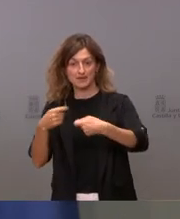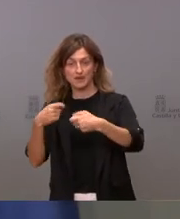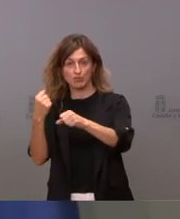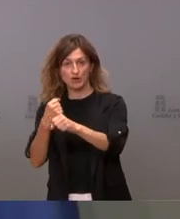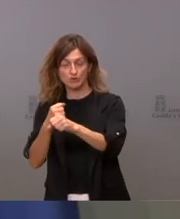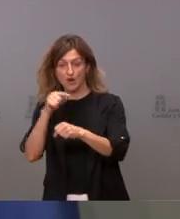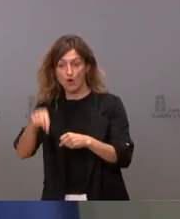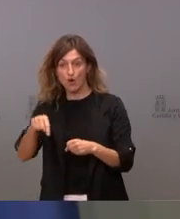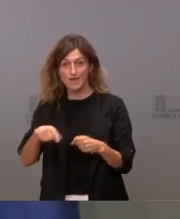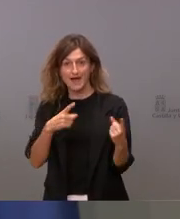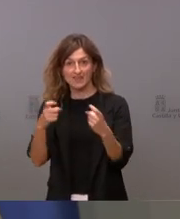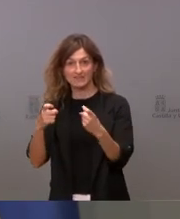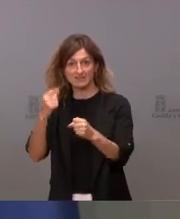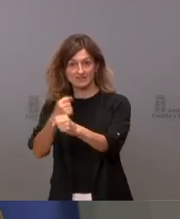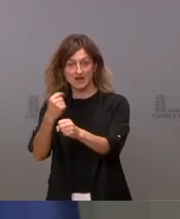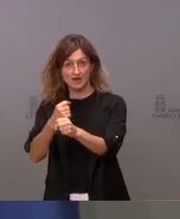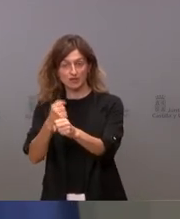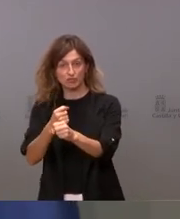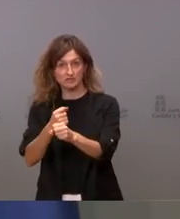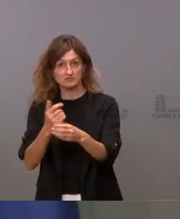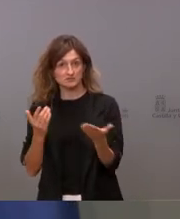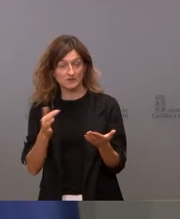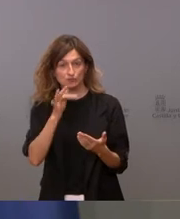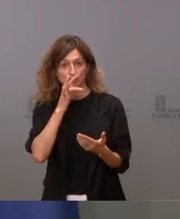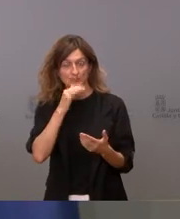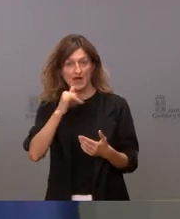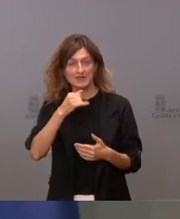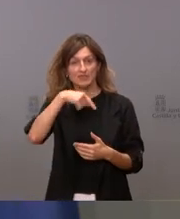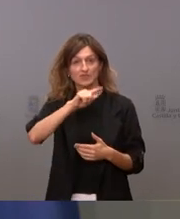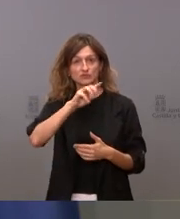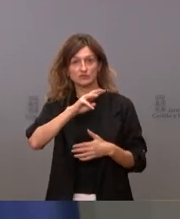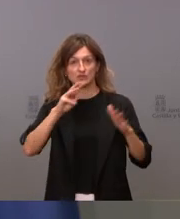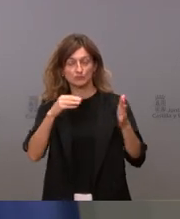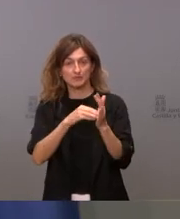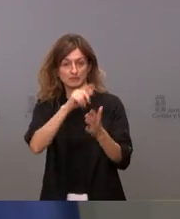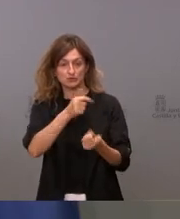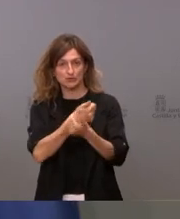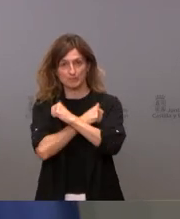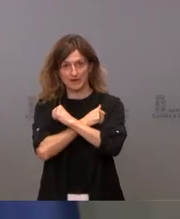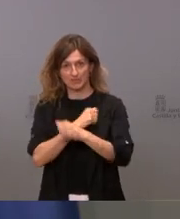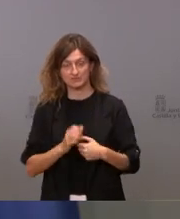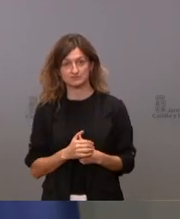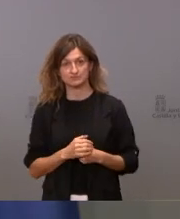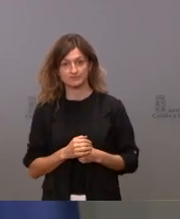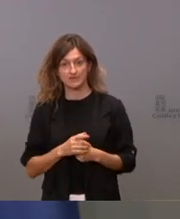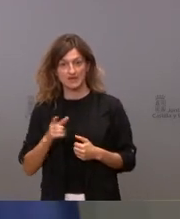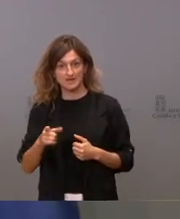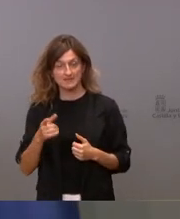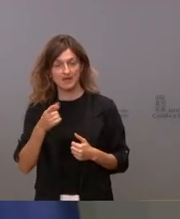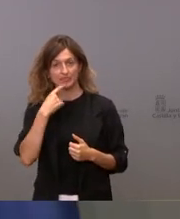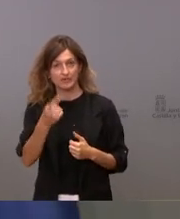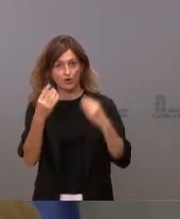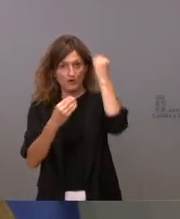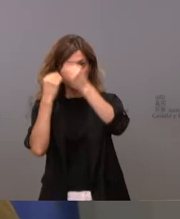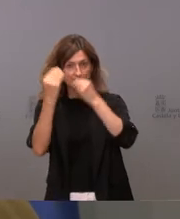hoy, que necesitamos mucha mano de obra, es que aún tenemos 138.000 personas en el bar. Y yo creo que esa es una reflexión